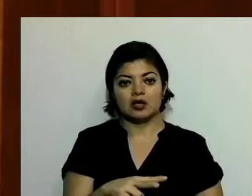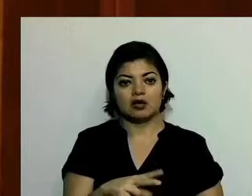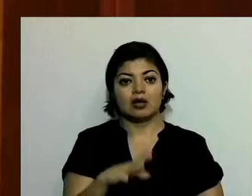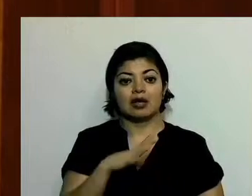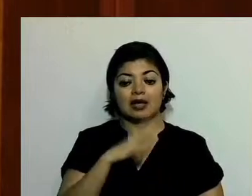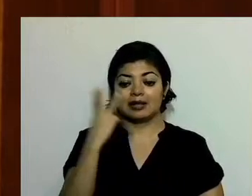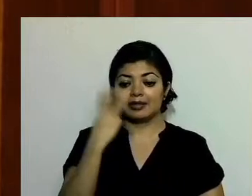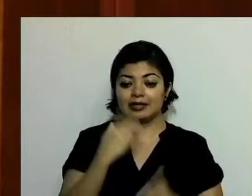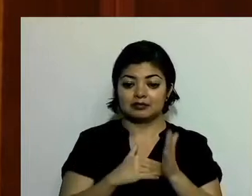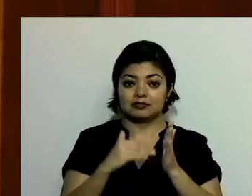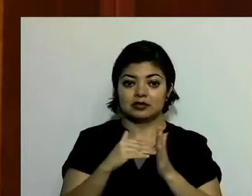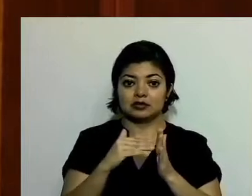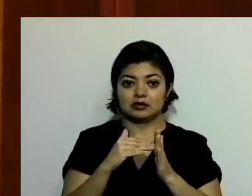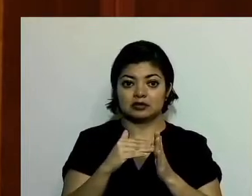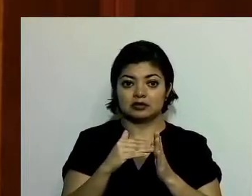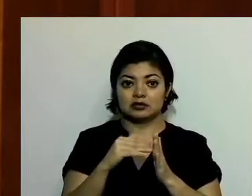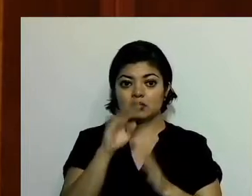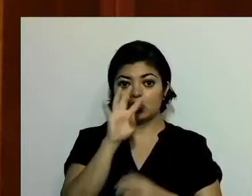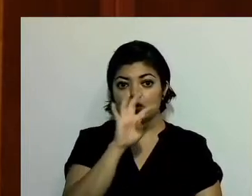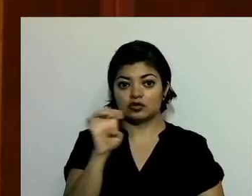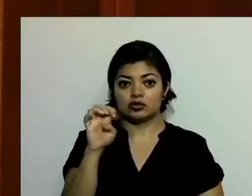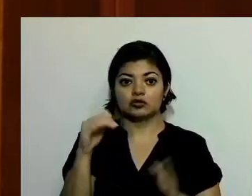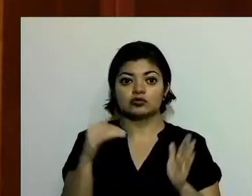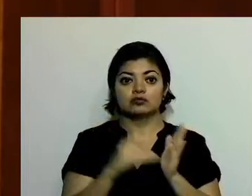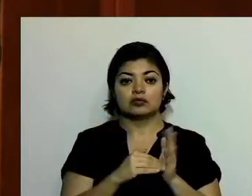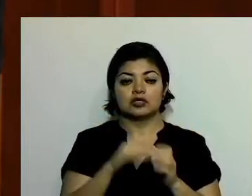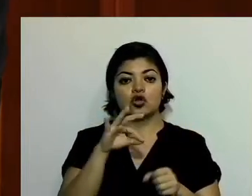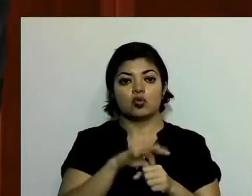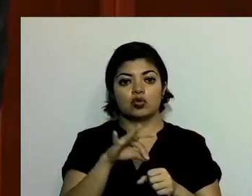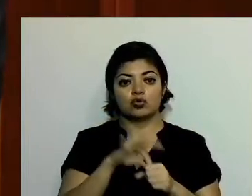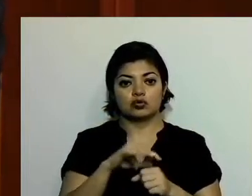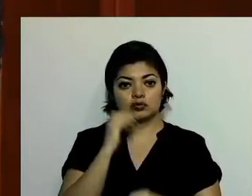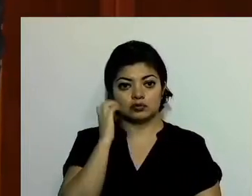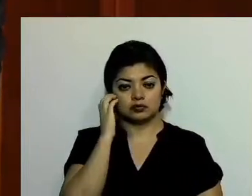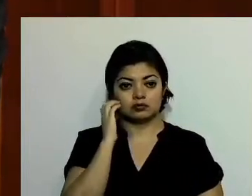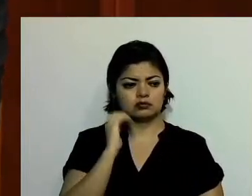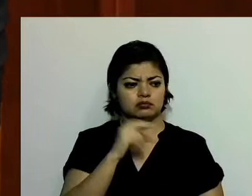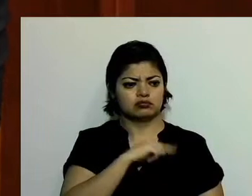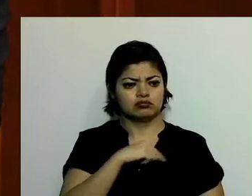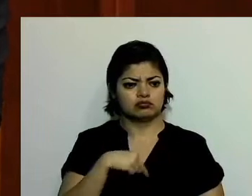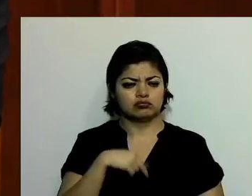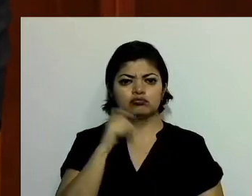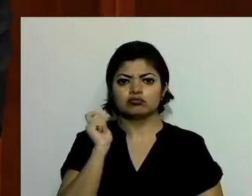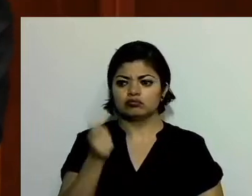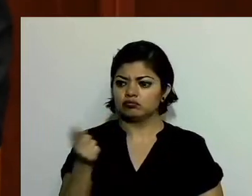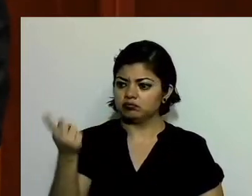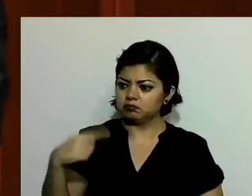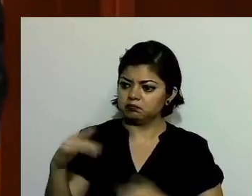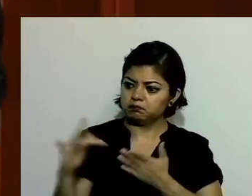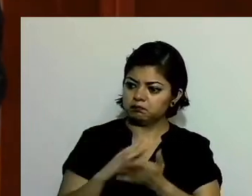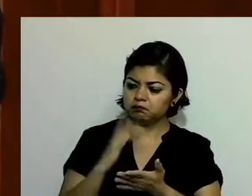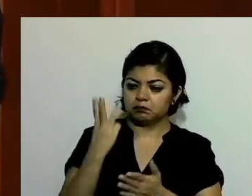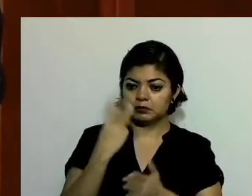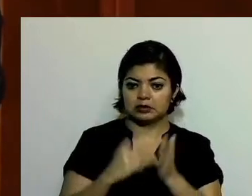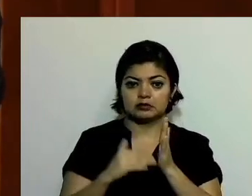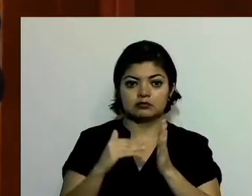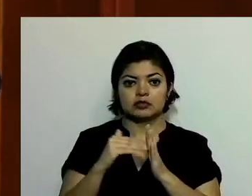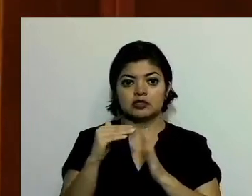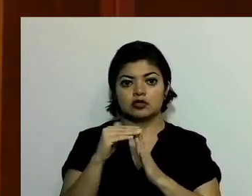millones cuatrocientos mil votos. Somos el resultado de tres millones